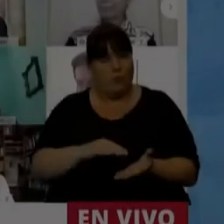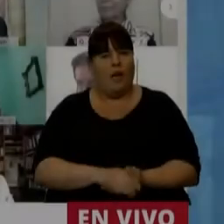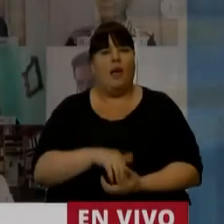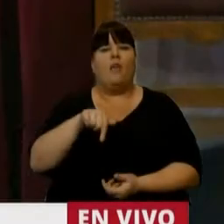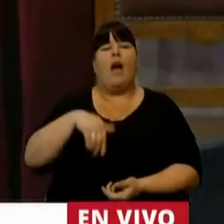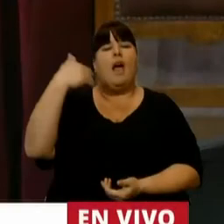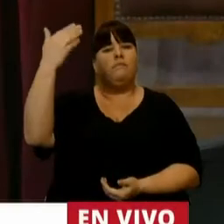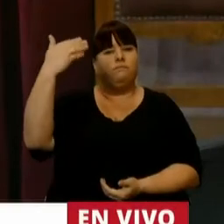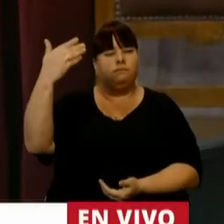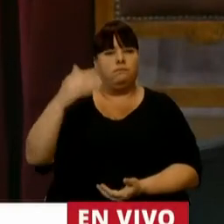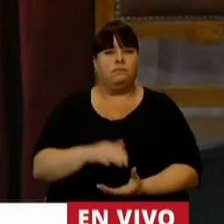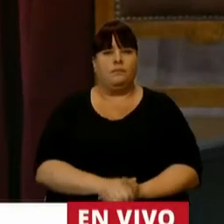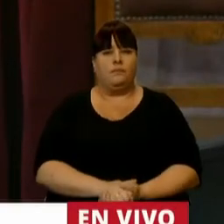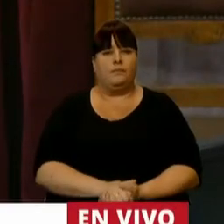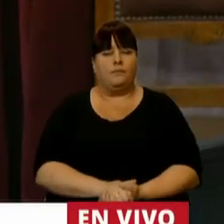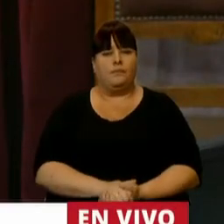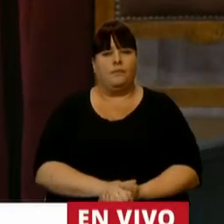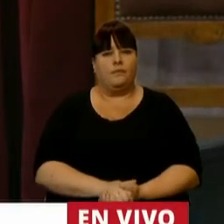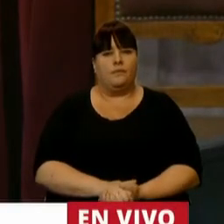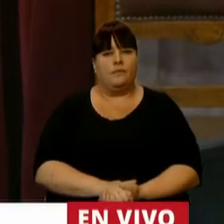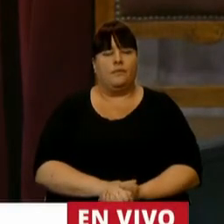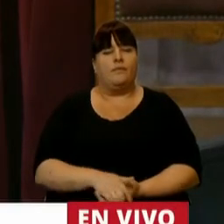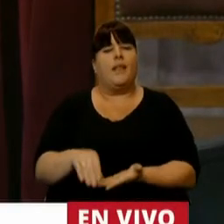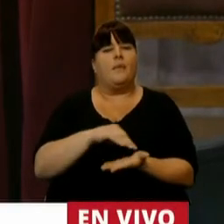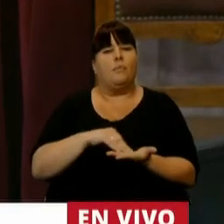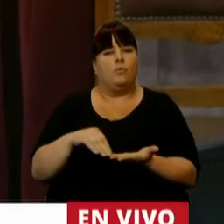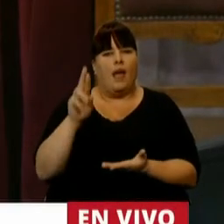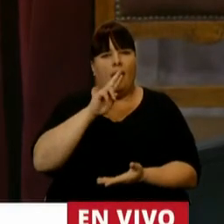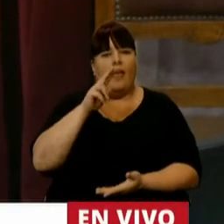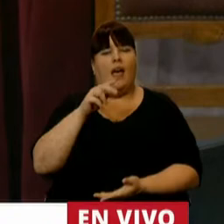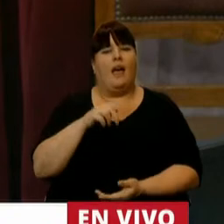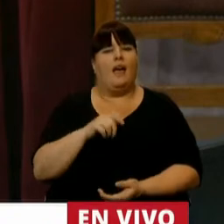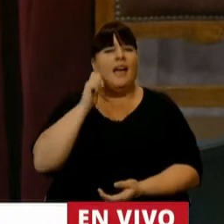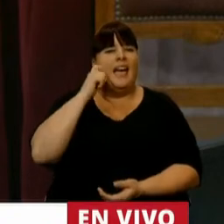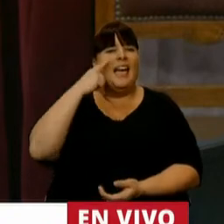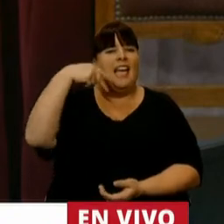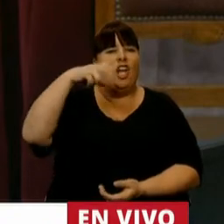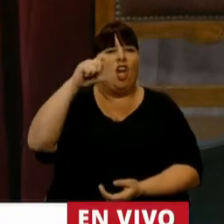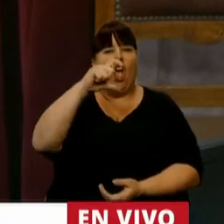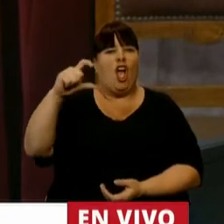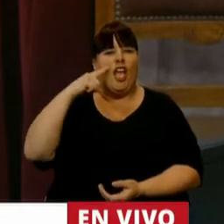En el uso de la palabra, la diputada Silvana Ginocchio.